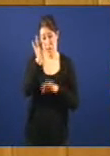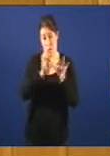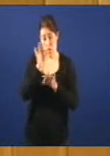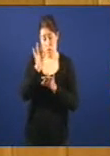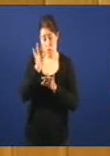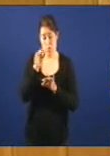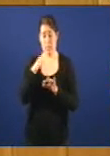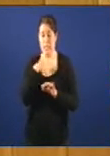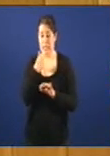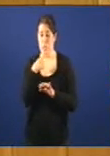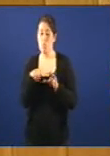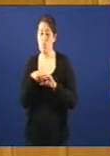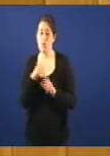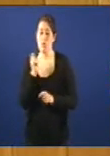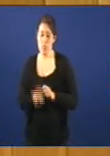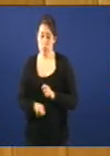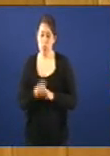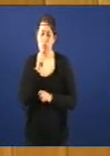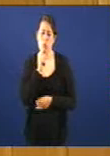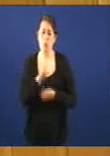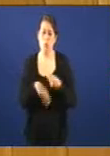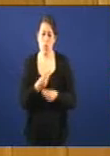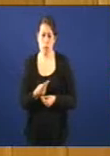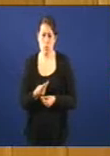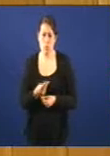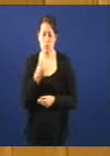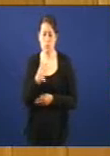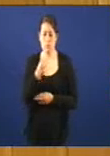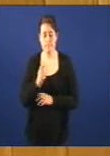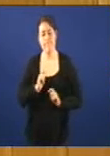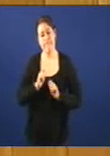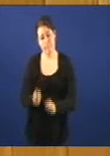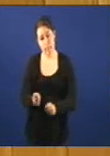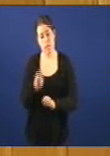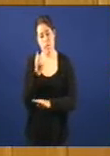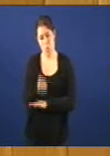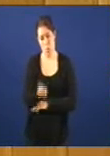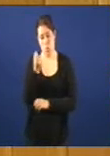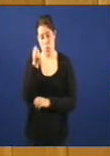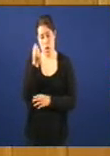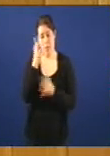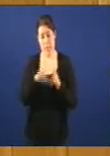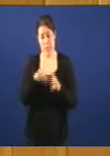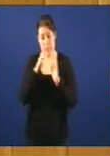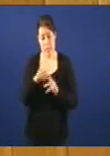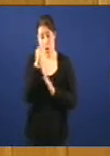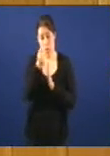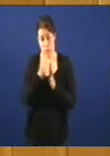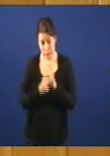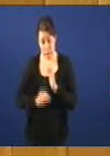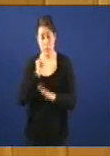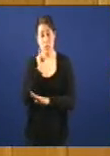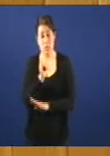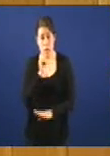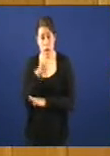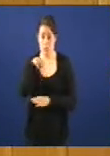fixos a maneira de puxar por eles e non só prestar apoio administrativo institucional sino tamén orzamentario esta xunta